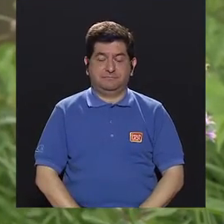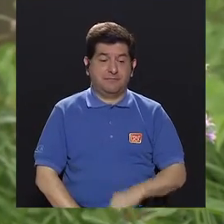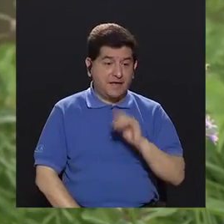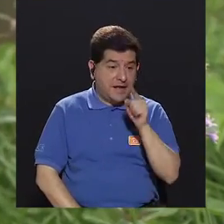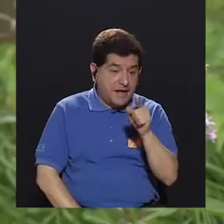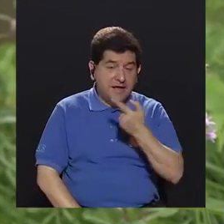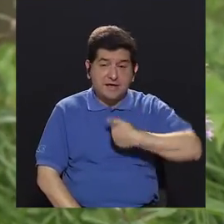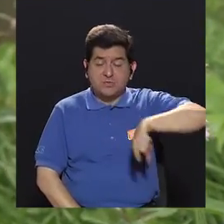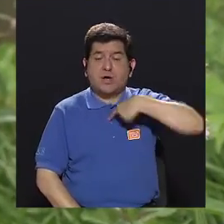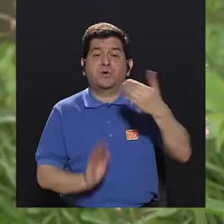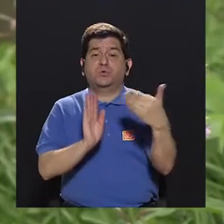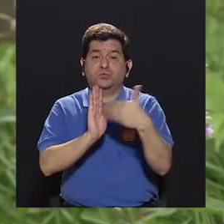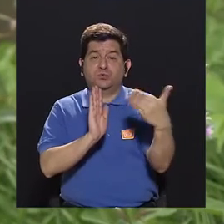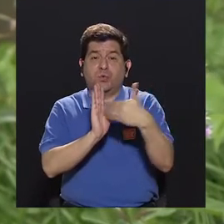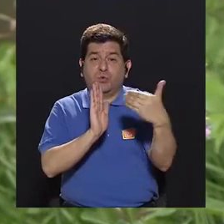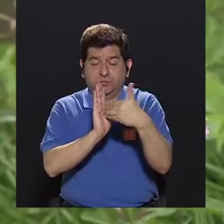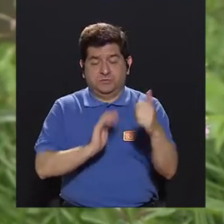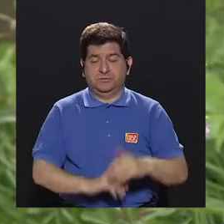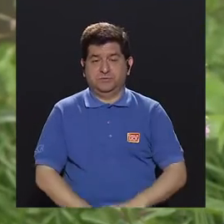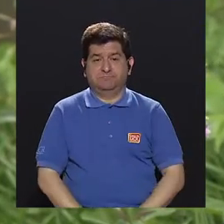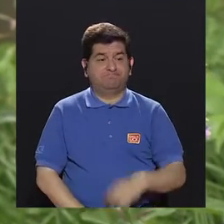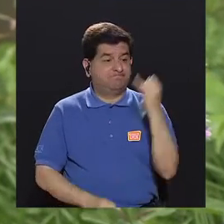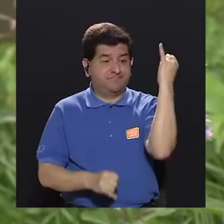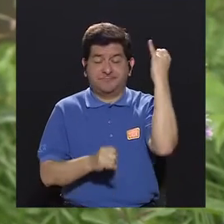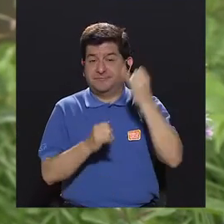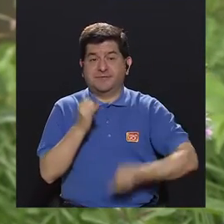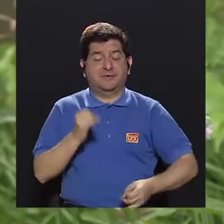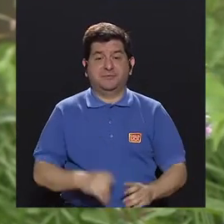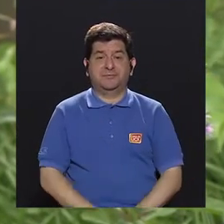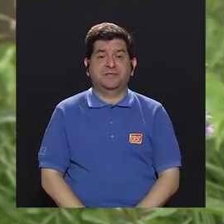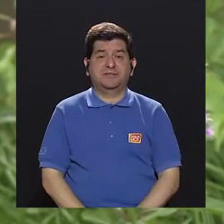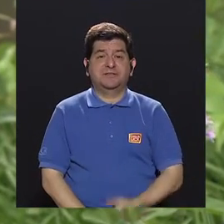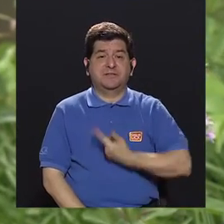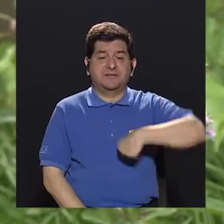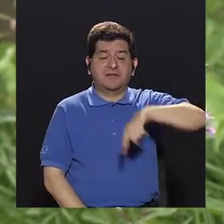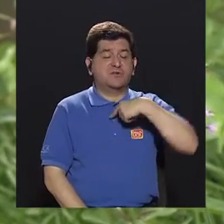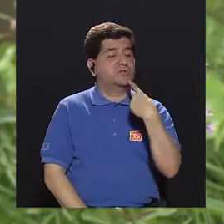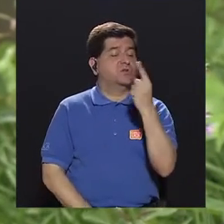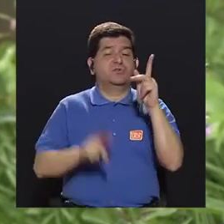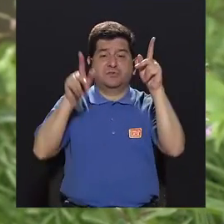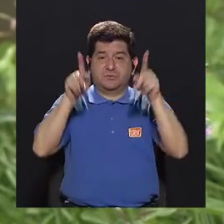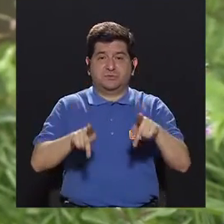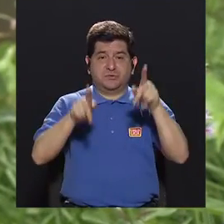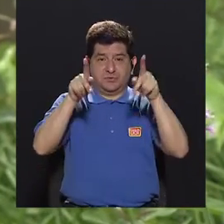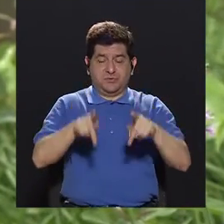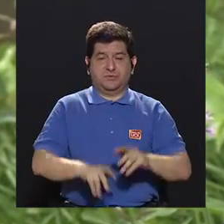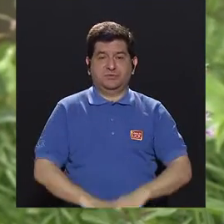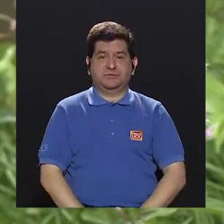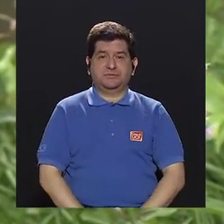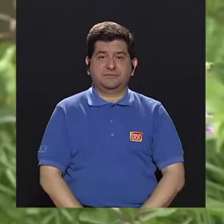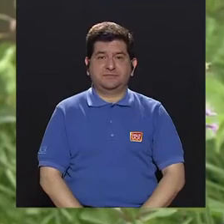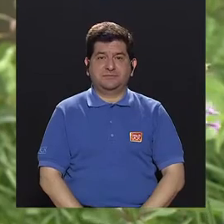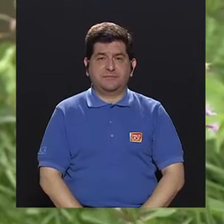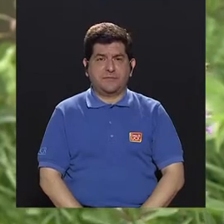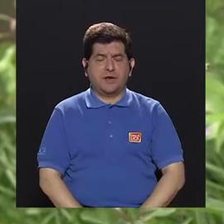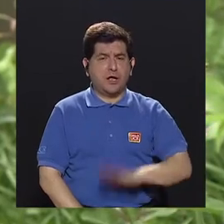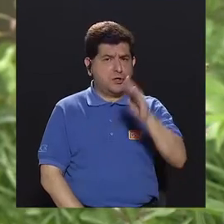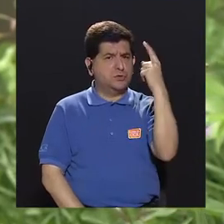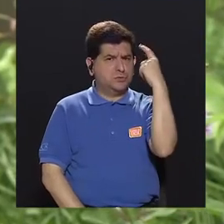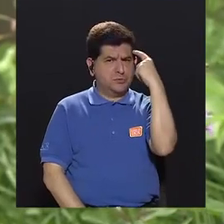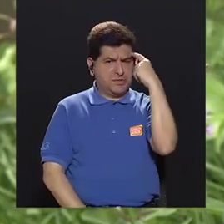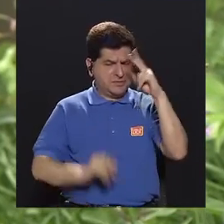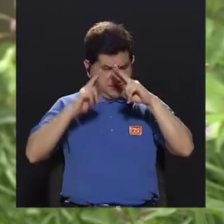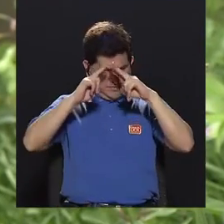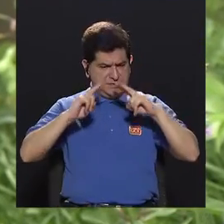Eso es lo que nos afecta. Al final de cuentas, lo que queremos decirle a la gente es que revisen sus